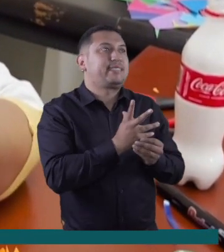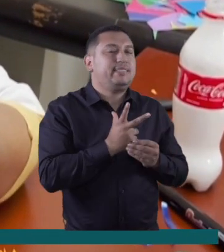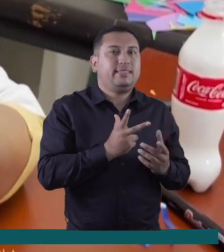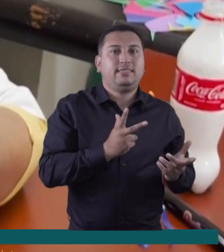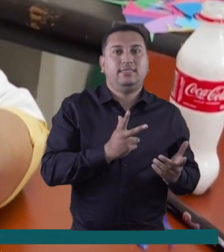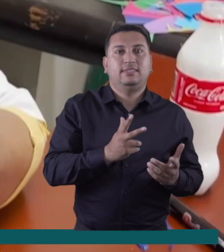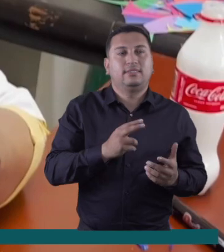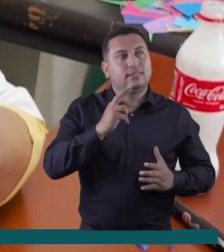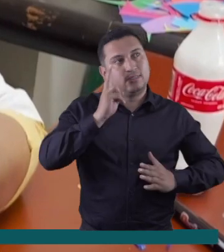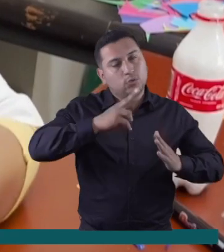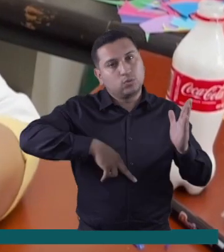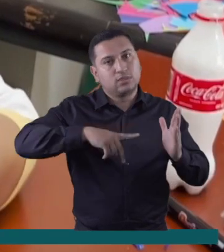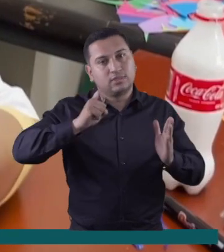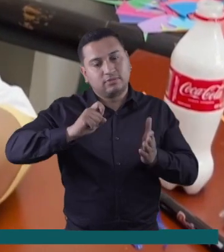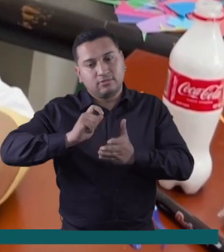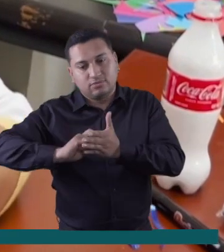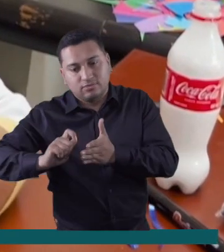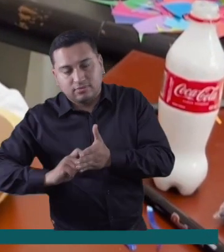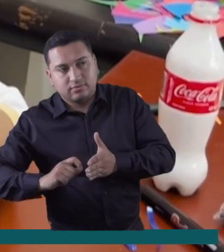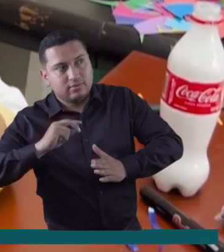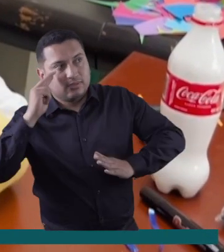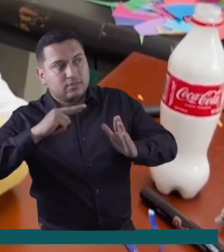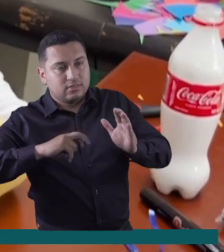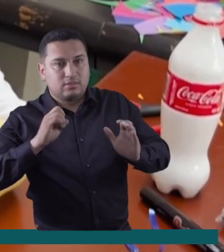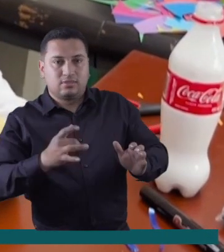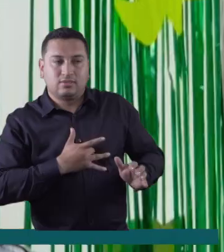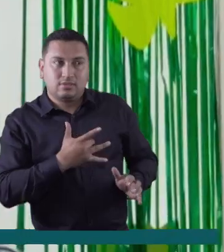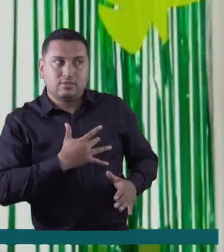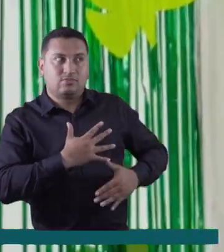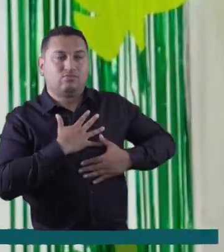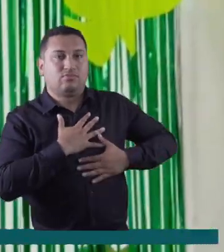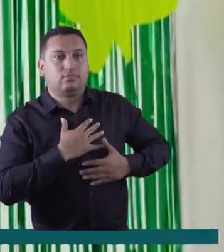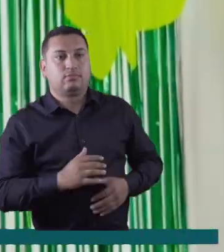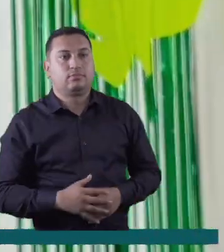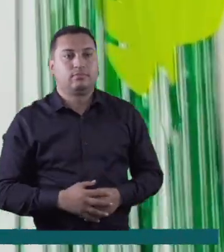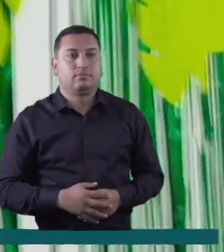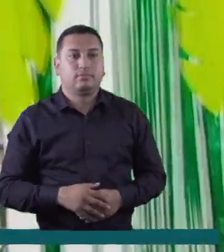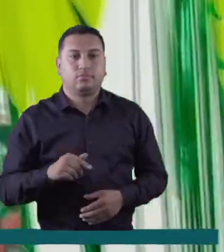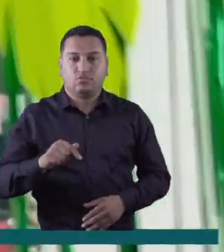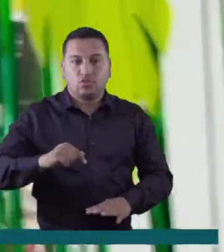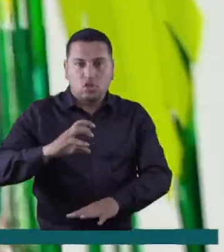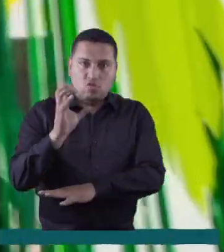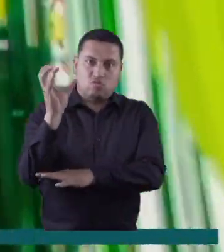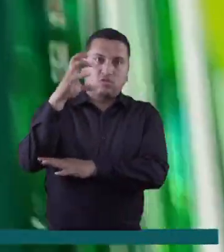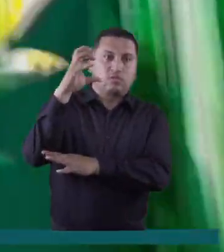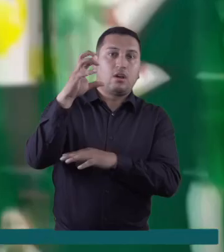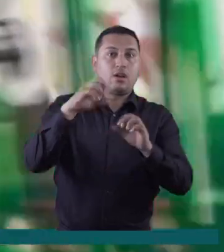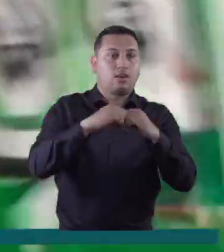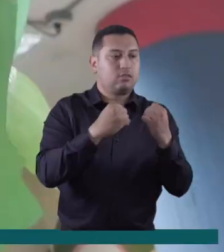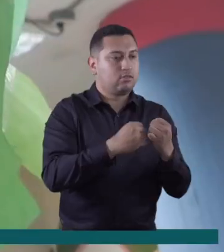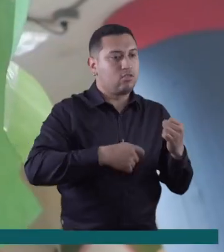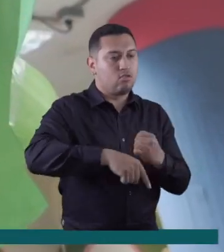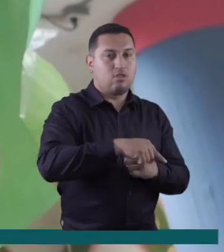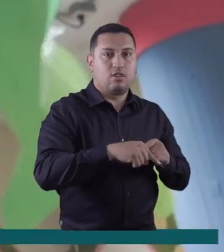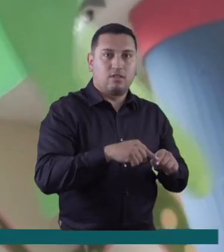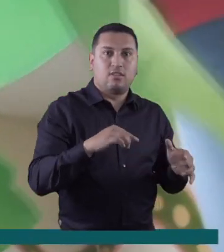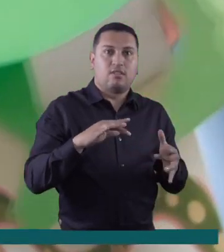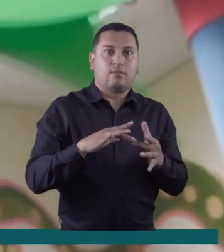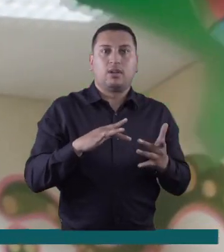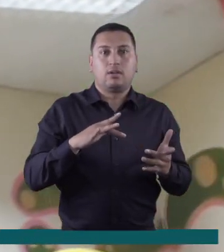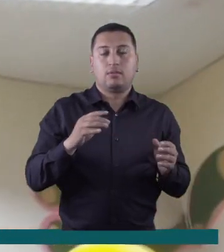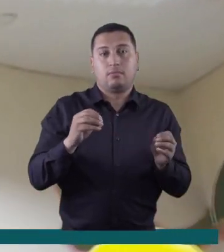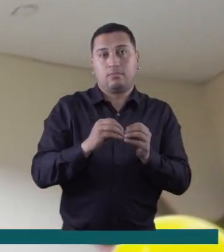porque el arte se lee, se escribe, se siente. Hoy los dinosaurios se tomaron el Salón Tío Conejo y también la